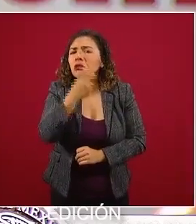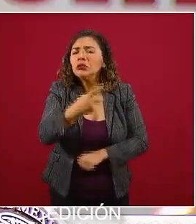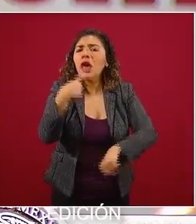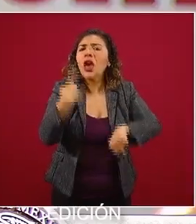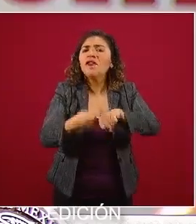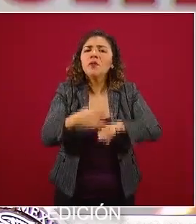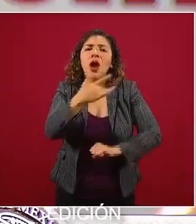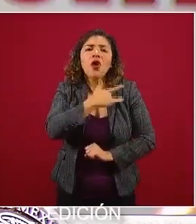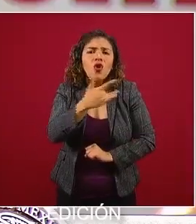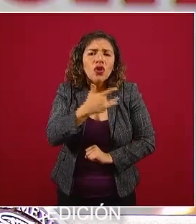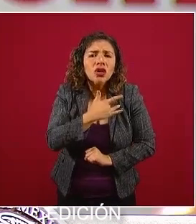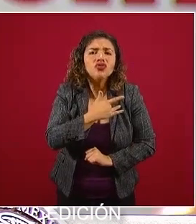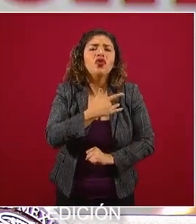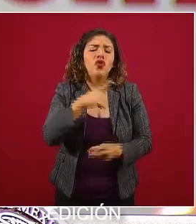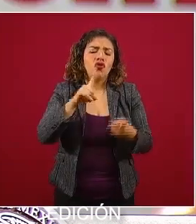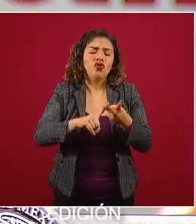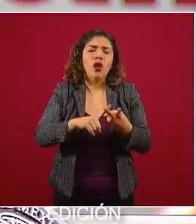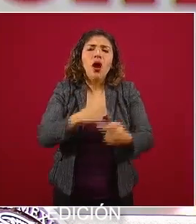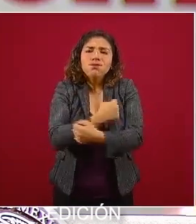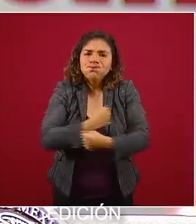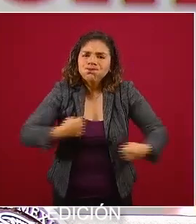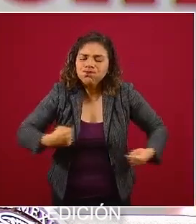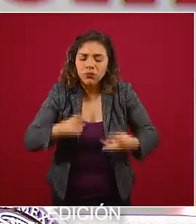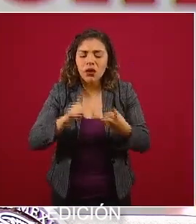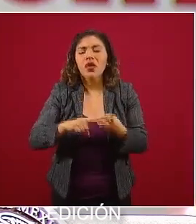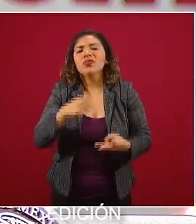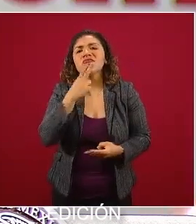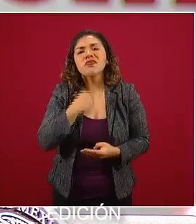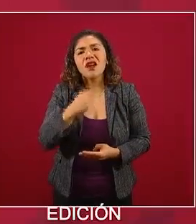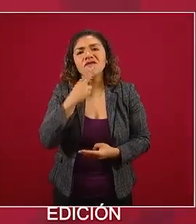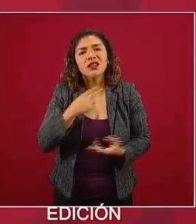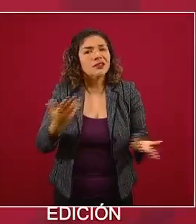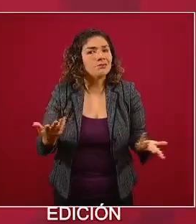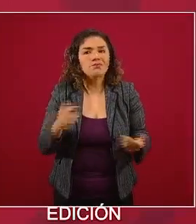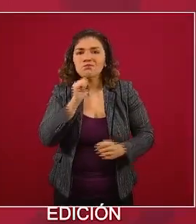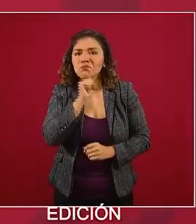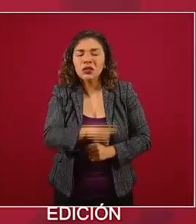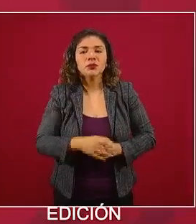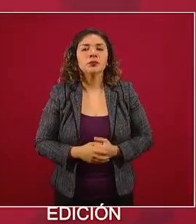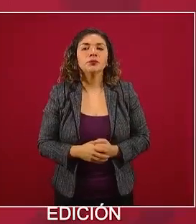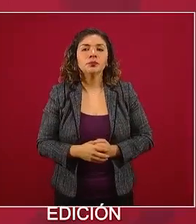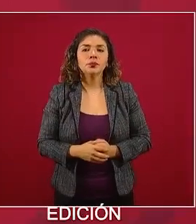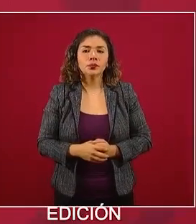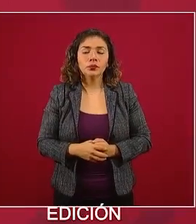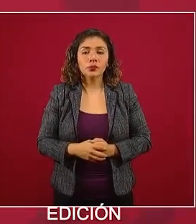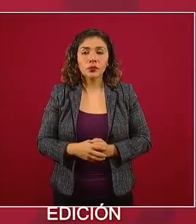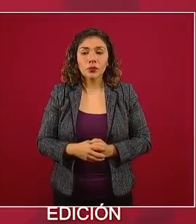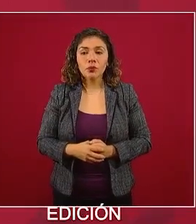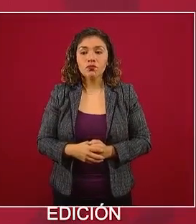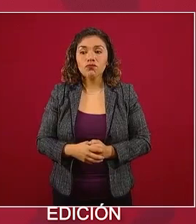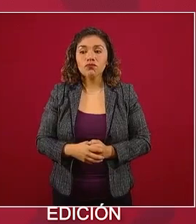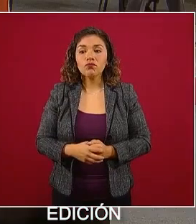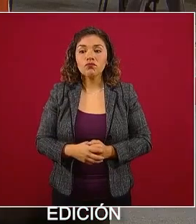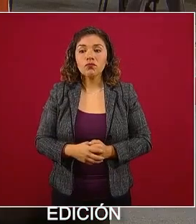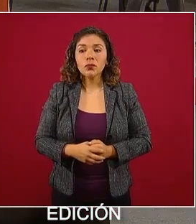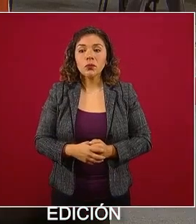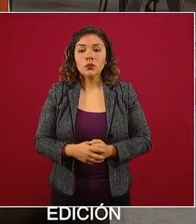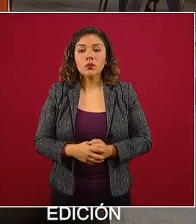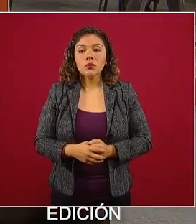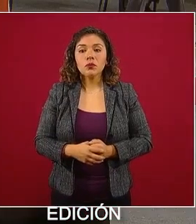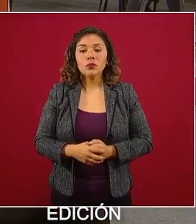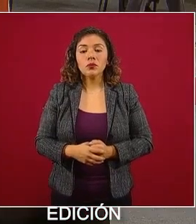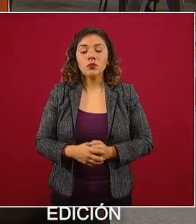enfermedad cardiovascular, obesidad, diabetes. La siguiente diapositiva lo que nos muestra es